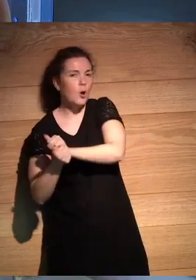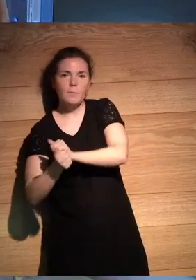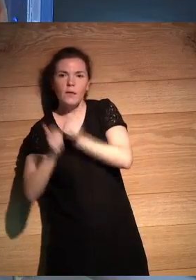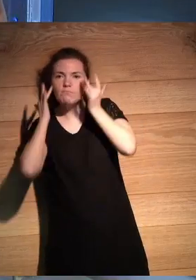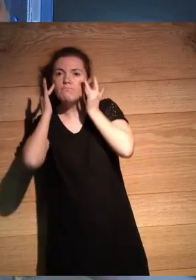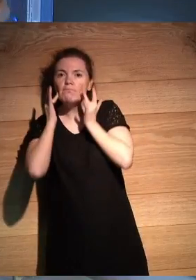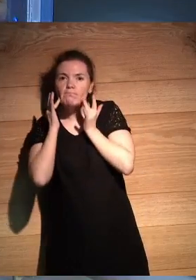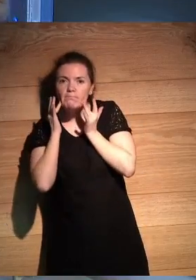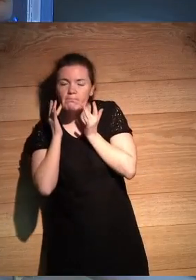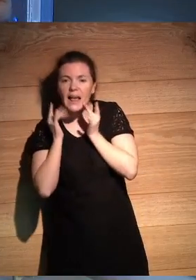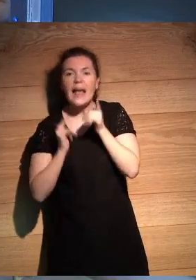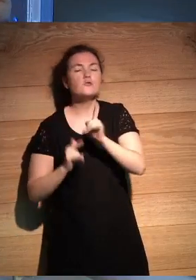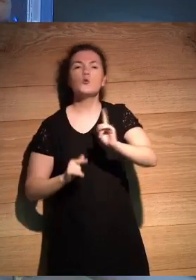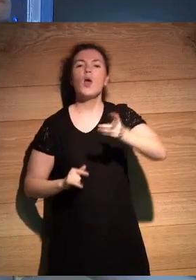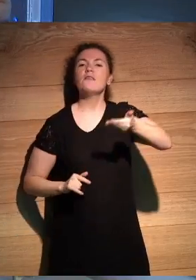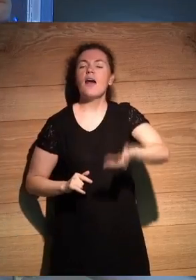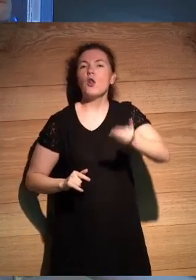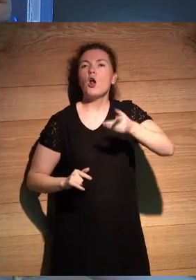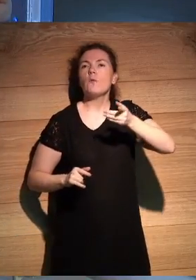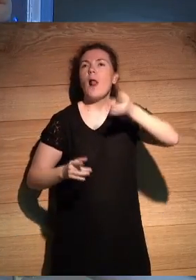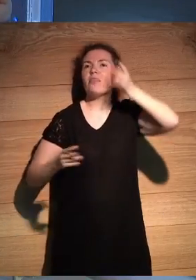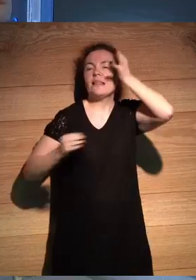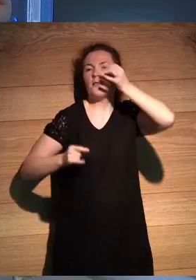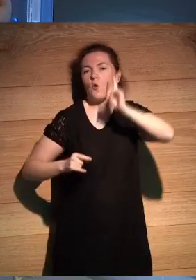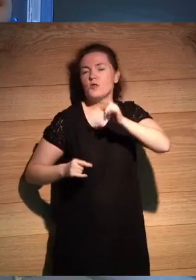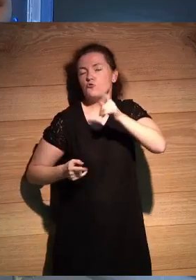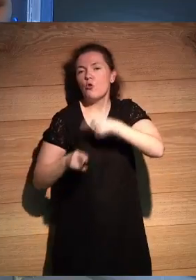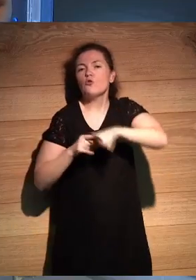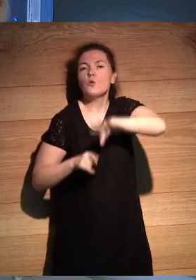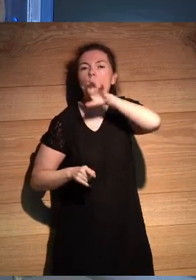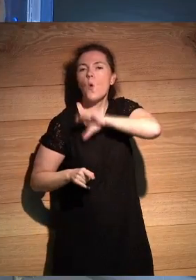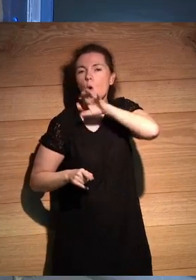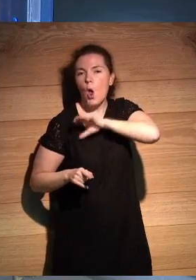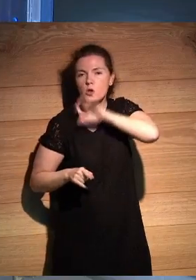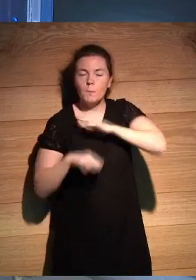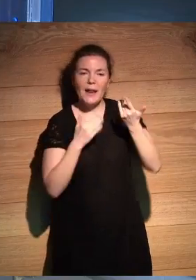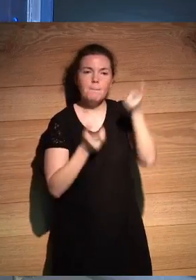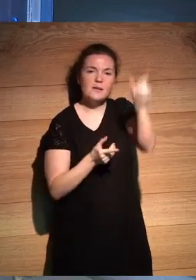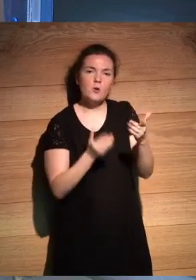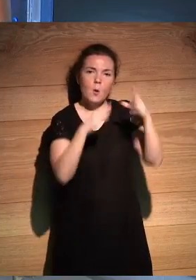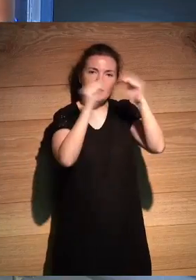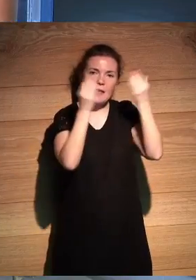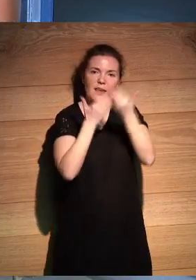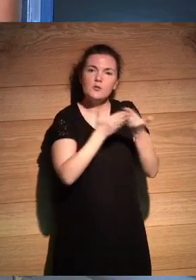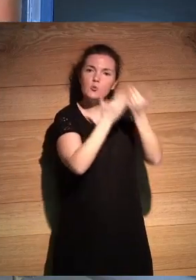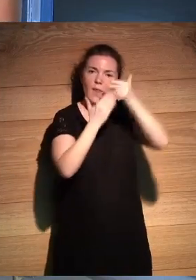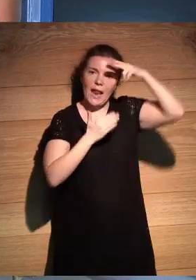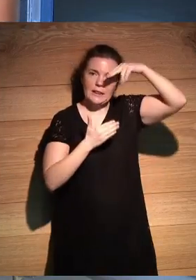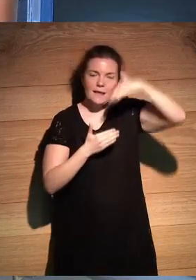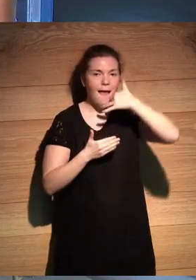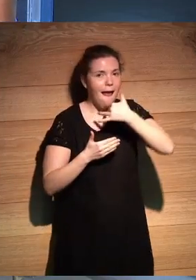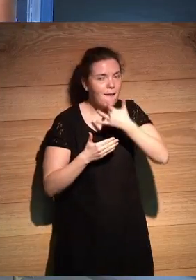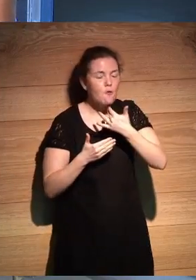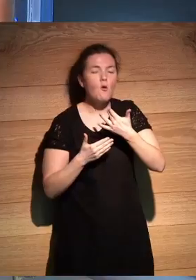no tiene ningún valor ni ningún detalle más allá de la curiosidad para la gente que hace tesis doctorales o que vive de estas cosas,